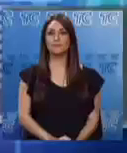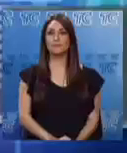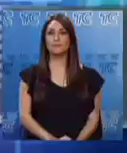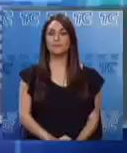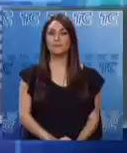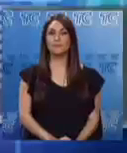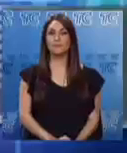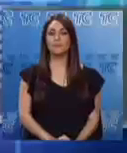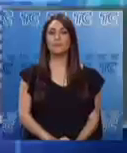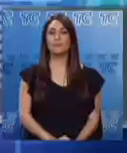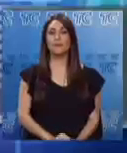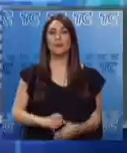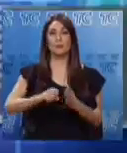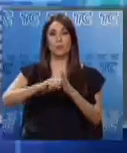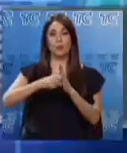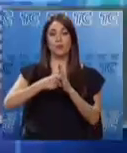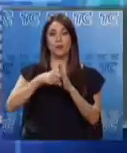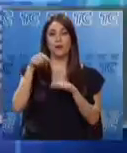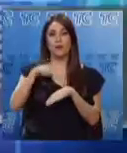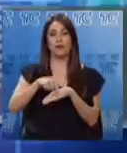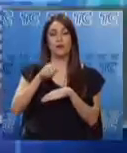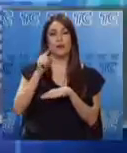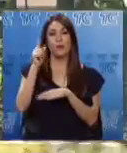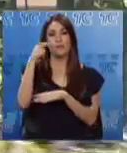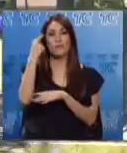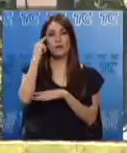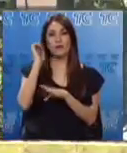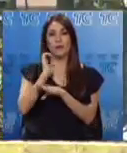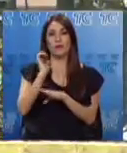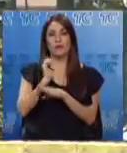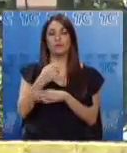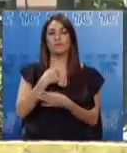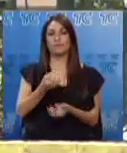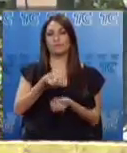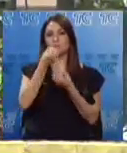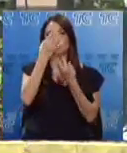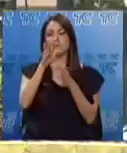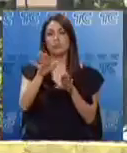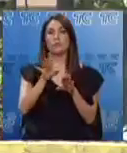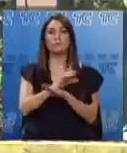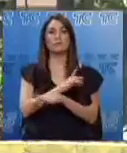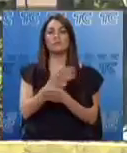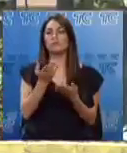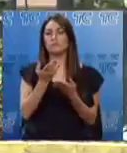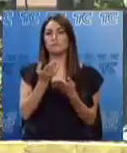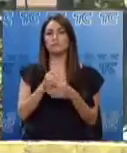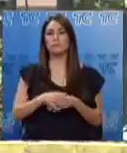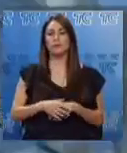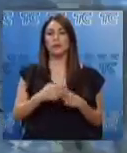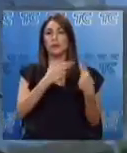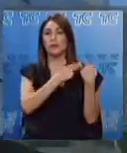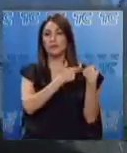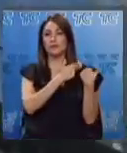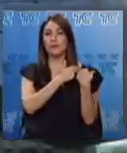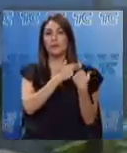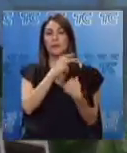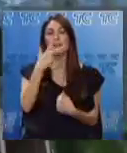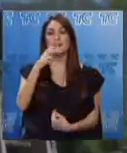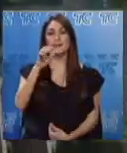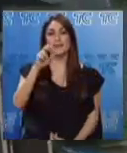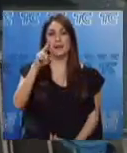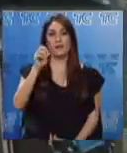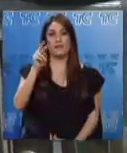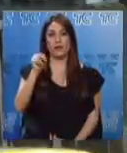La Procuraduría General del Estado informó mediante un comunicado que el Tribunal Arbitral a cargo del caso, Chevron,